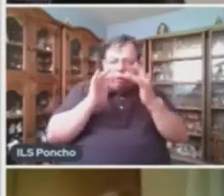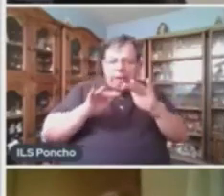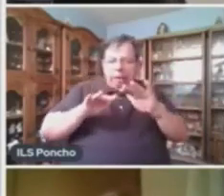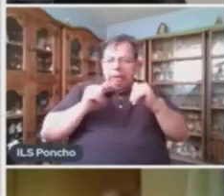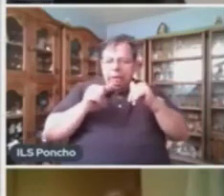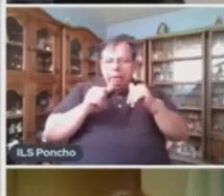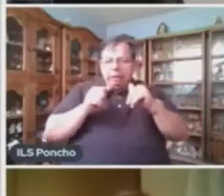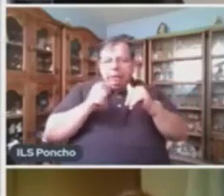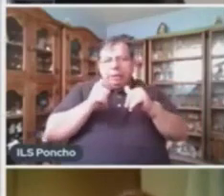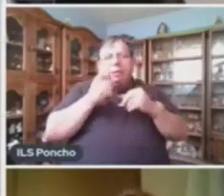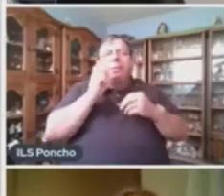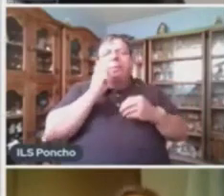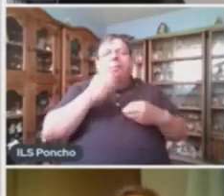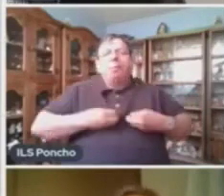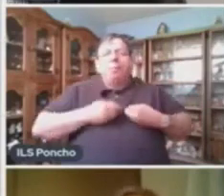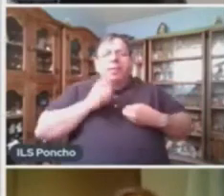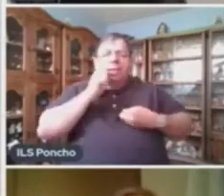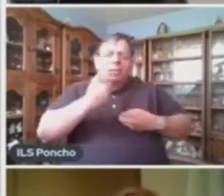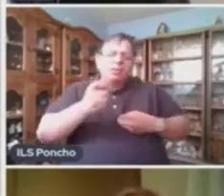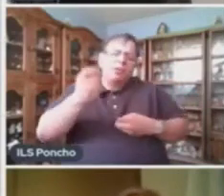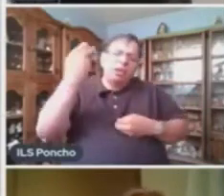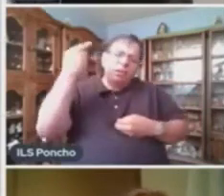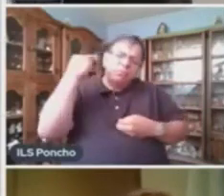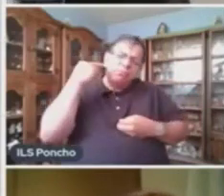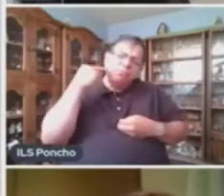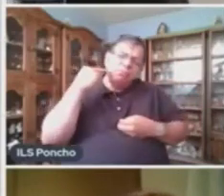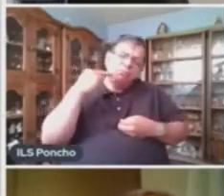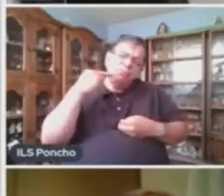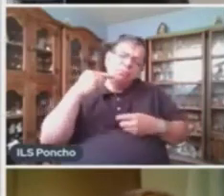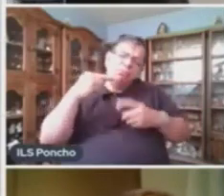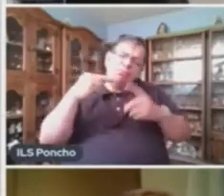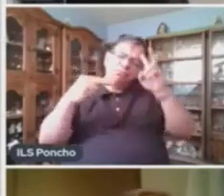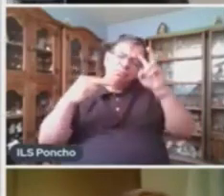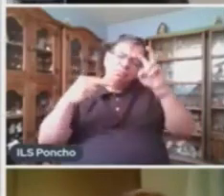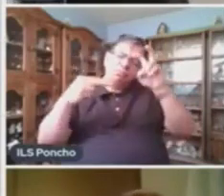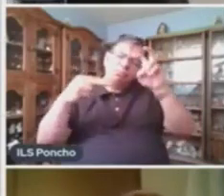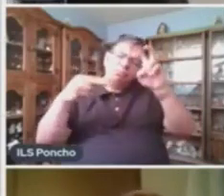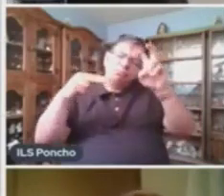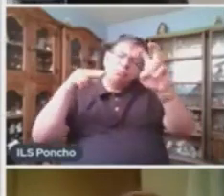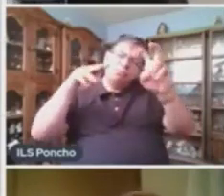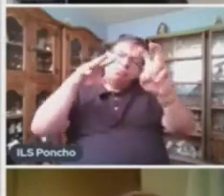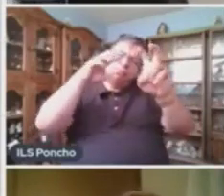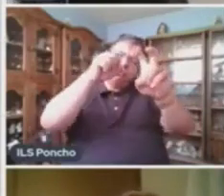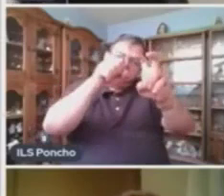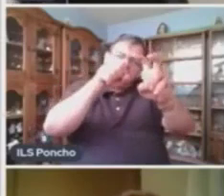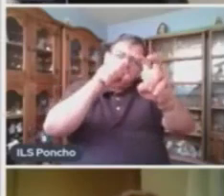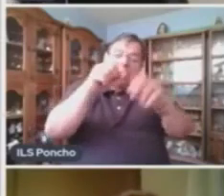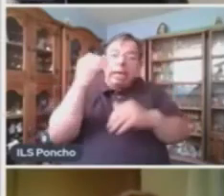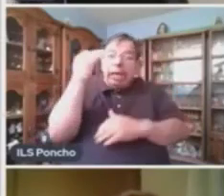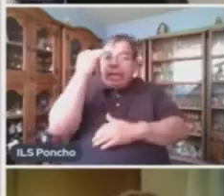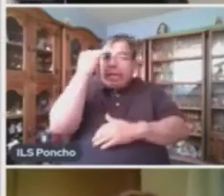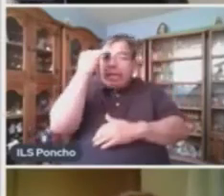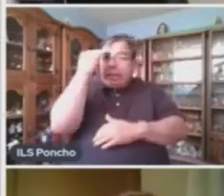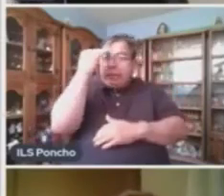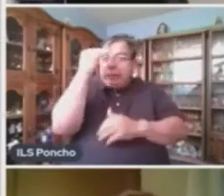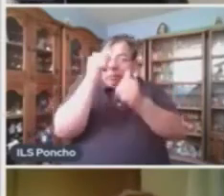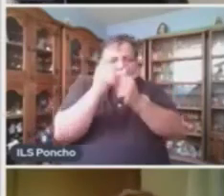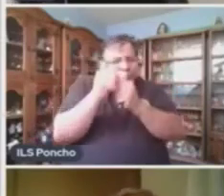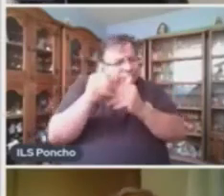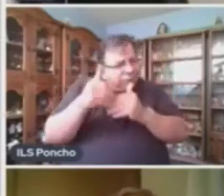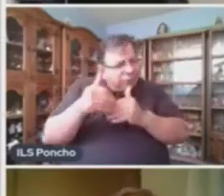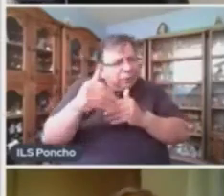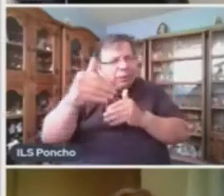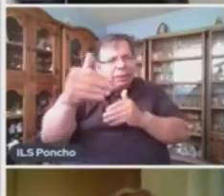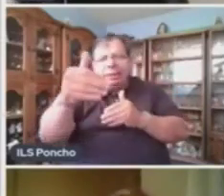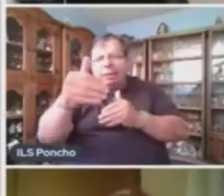Continuar el viaje Perseguir tus sueños Destrabar el tiempo Correr los